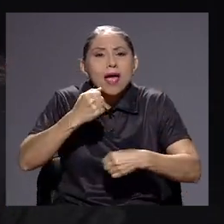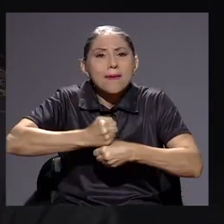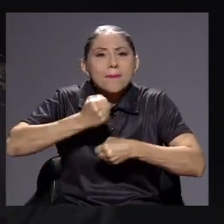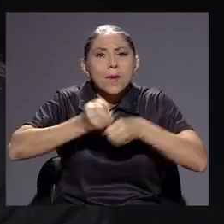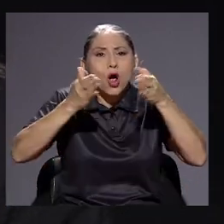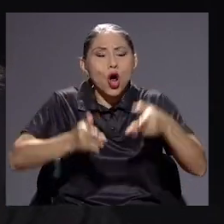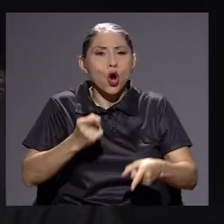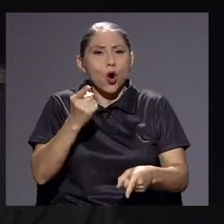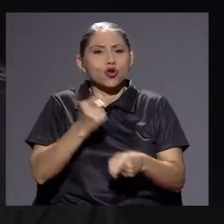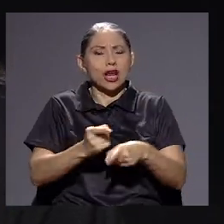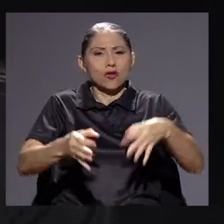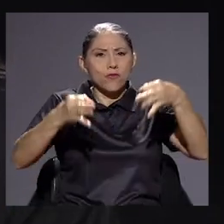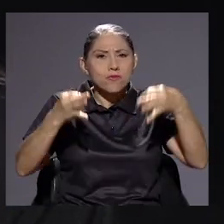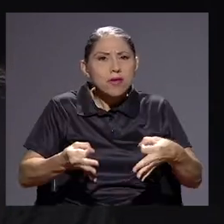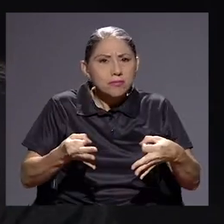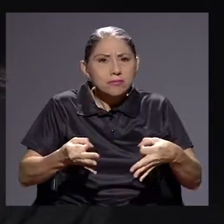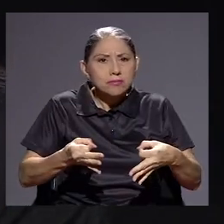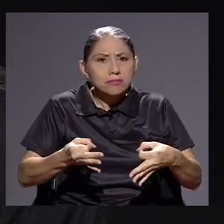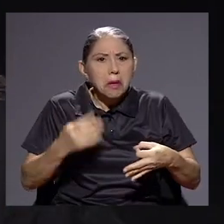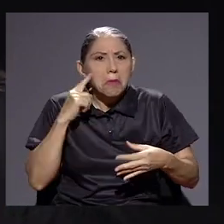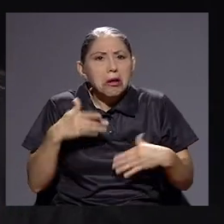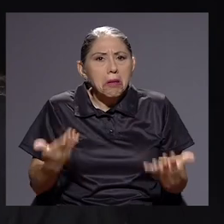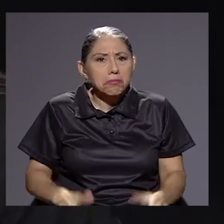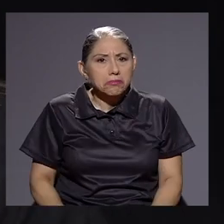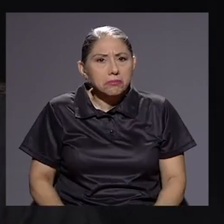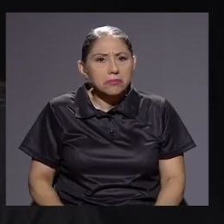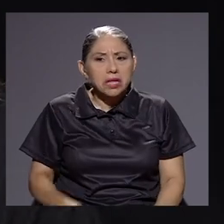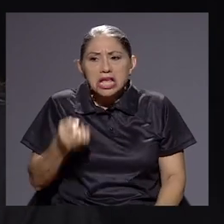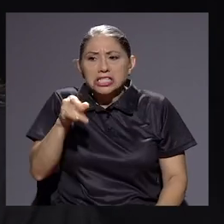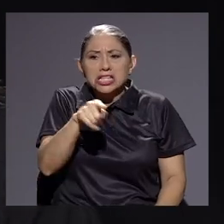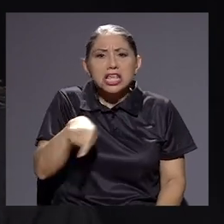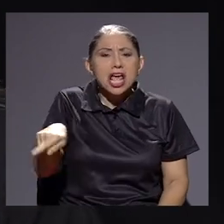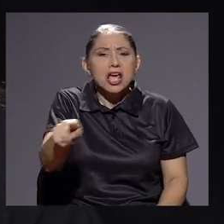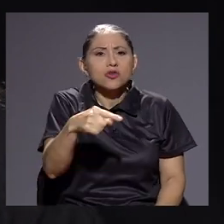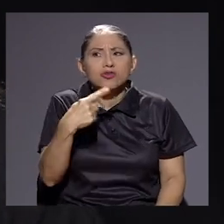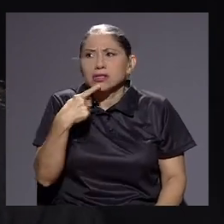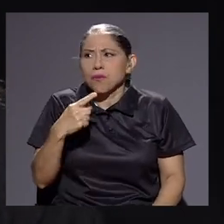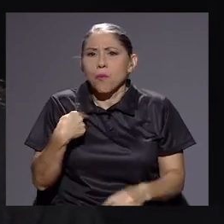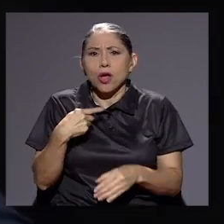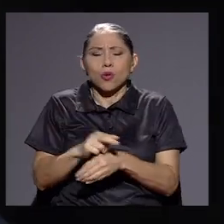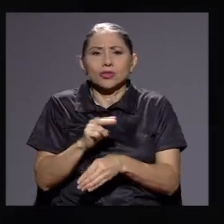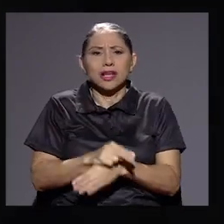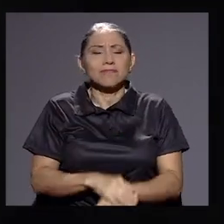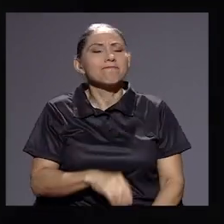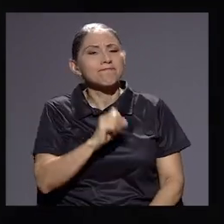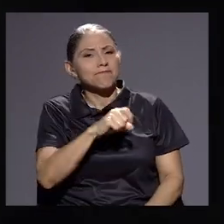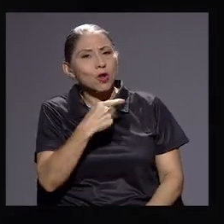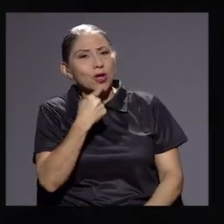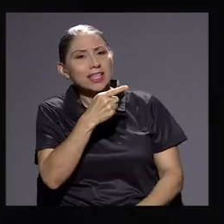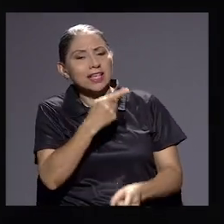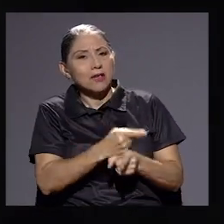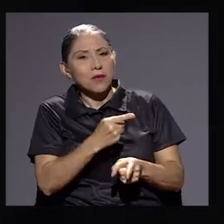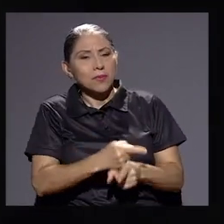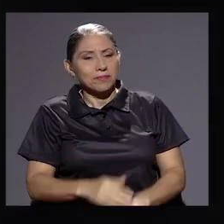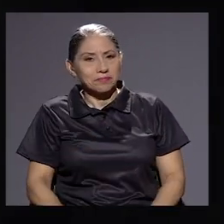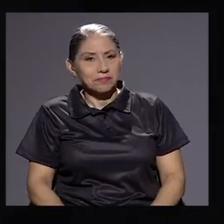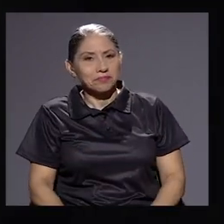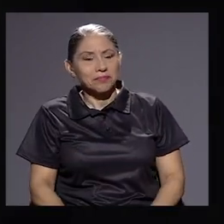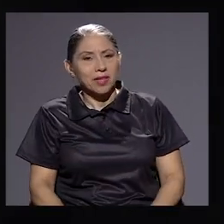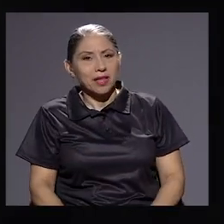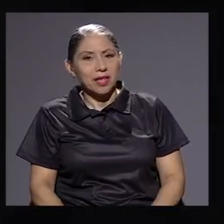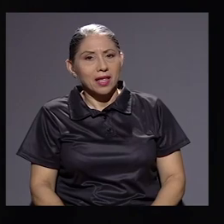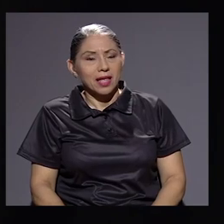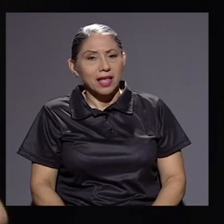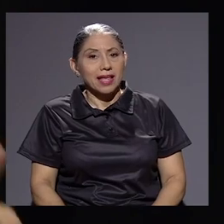idóneo, bien plantado, que diga, ok, voy a usar lo que tengo, el recurso que tengo? Es fuerte lo que dice doña Amanda. Me quiero quedar con esa frase.